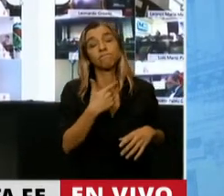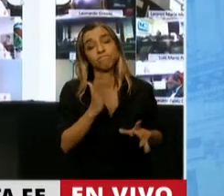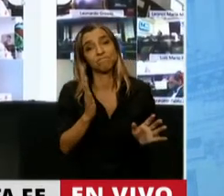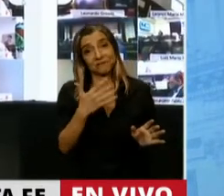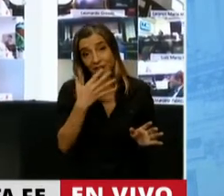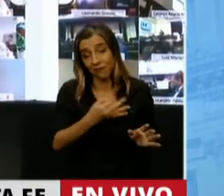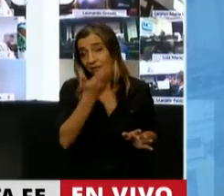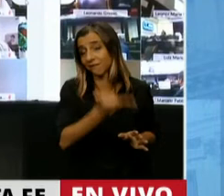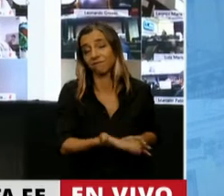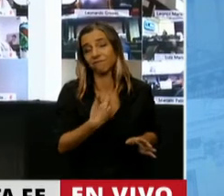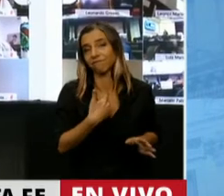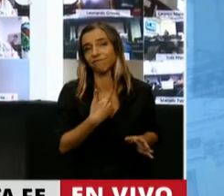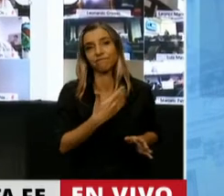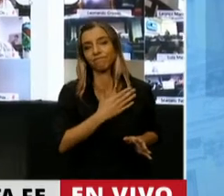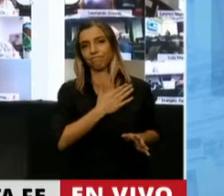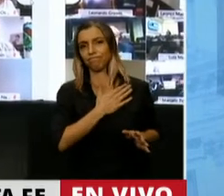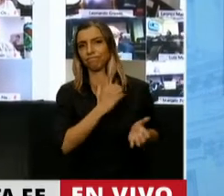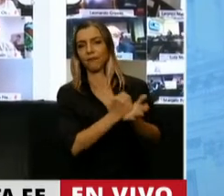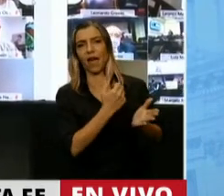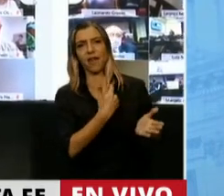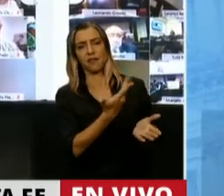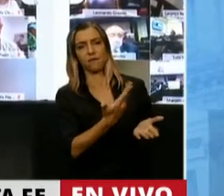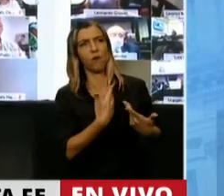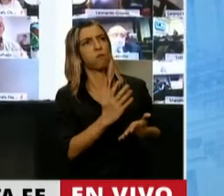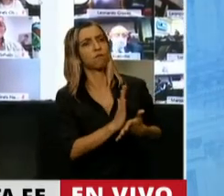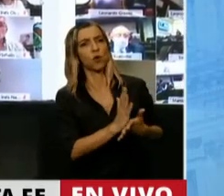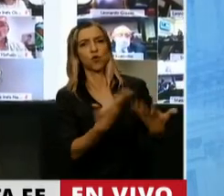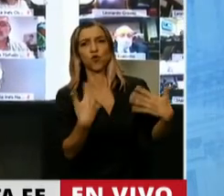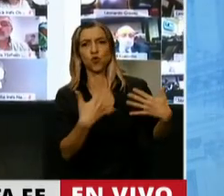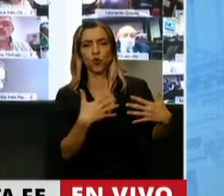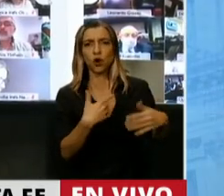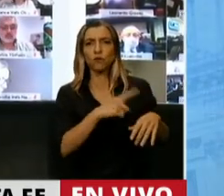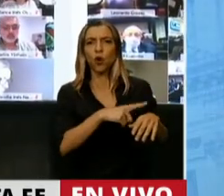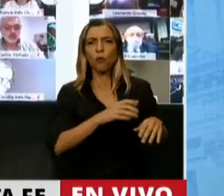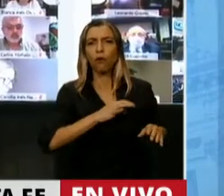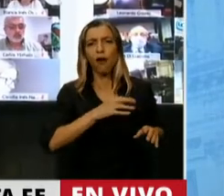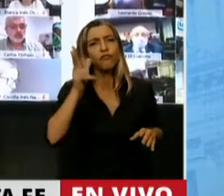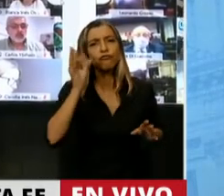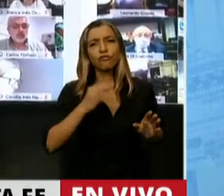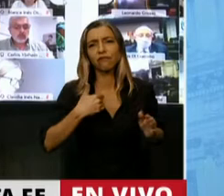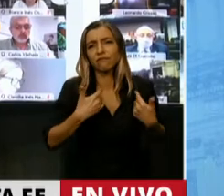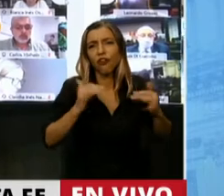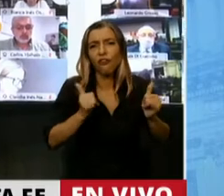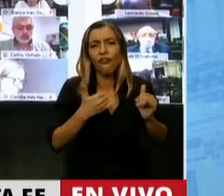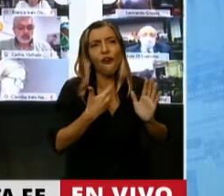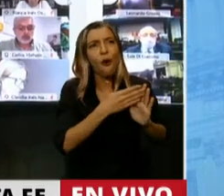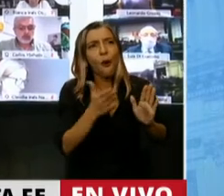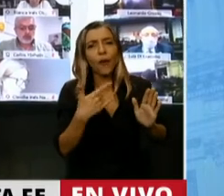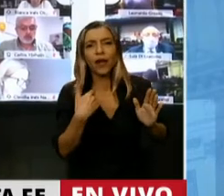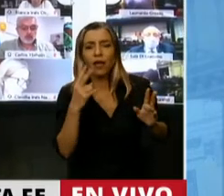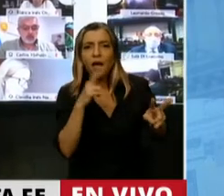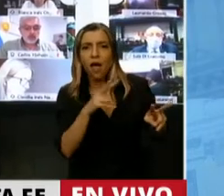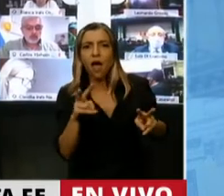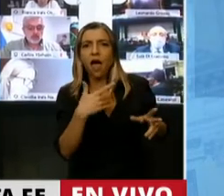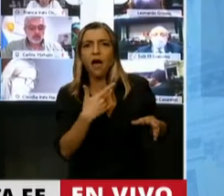generacionalmente, como toda la década de los 80 siendo muy joven. Por eso entiendo la alegría y la pasión